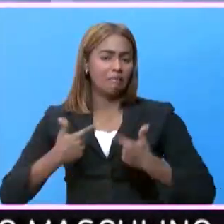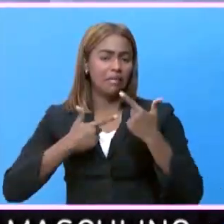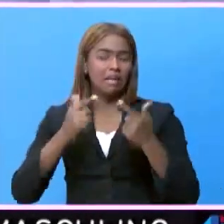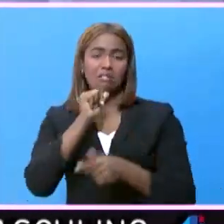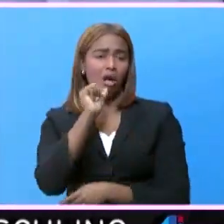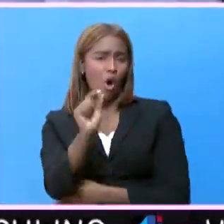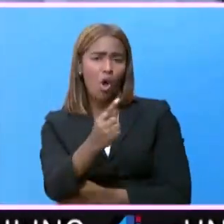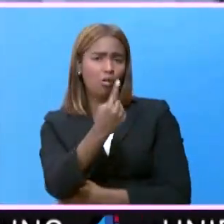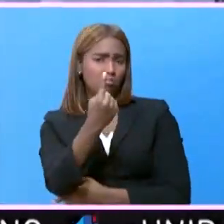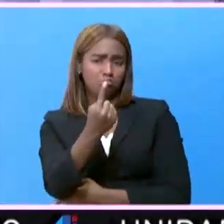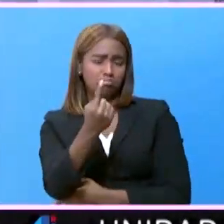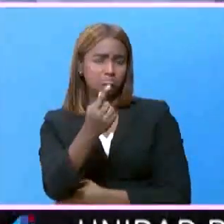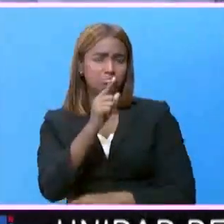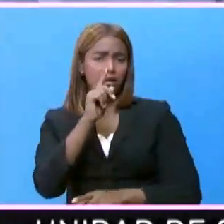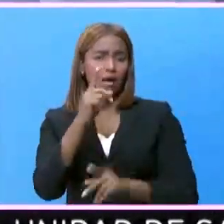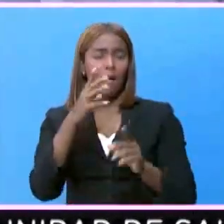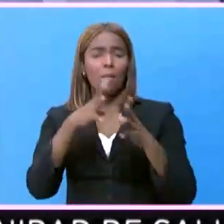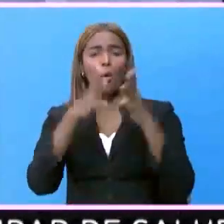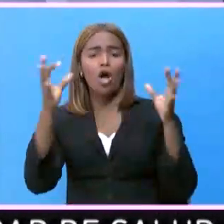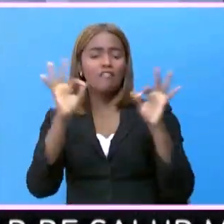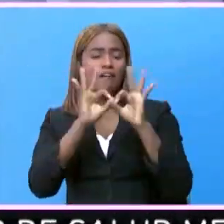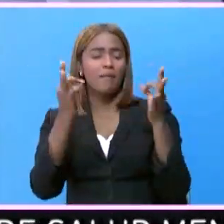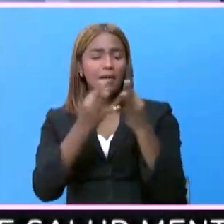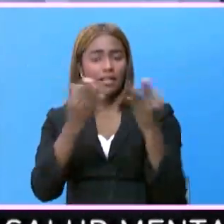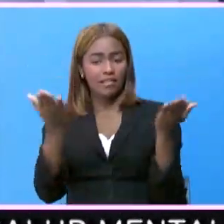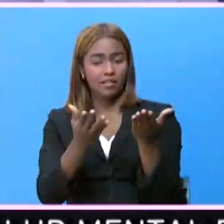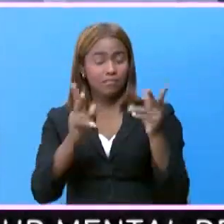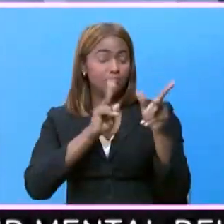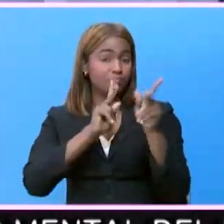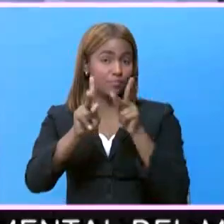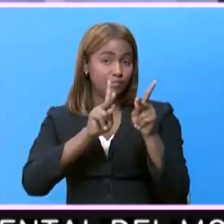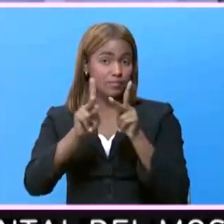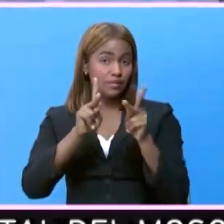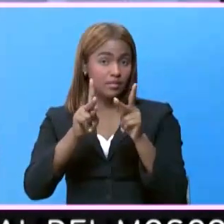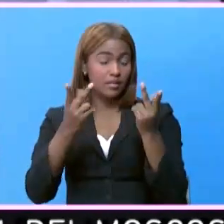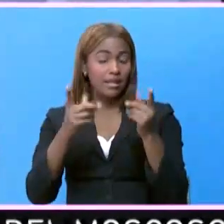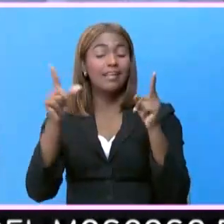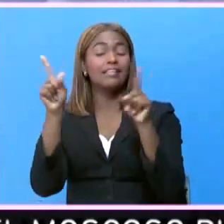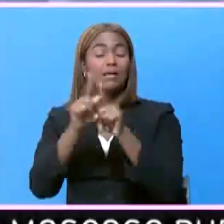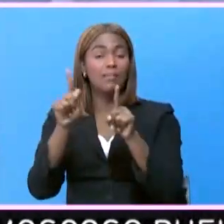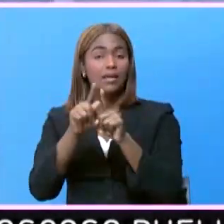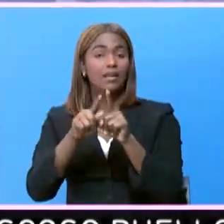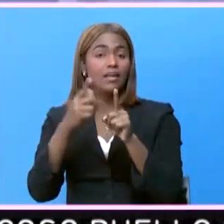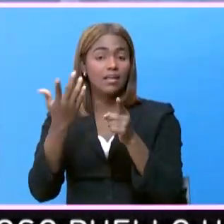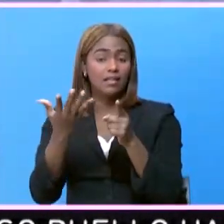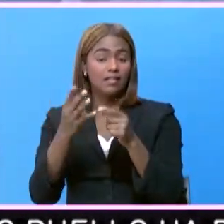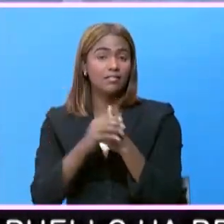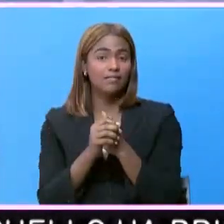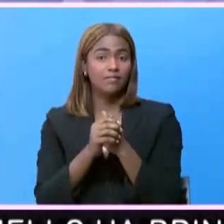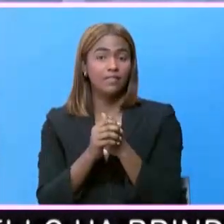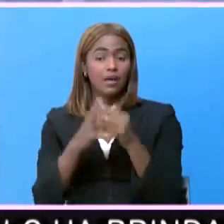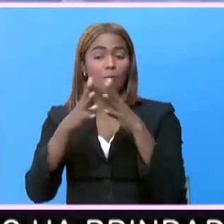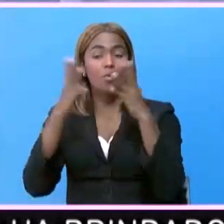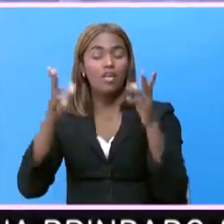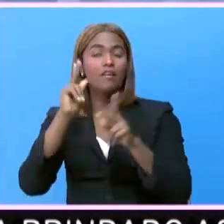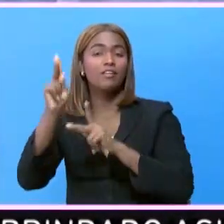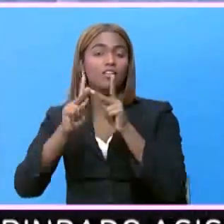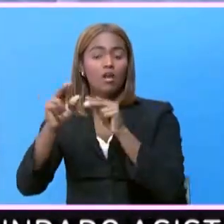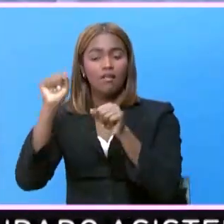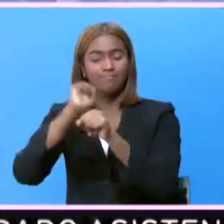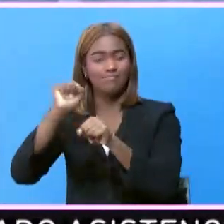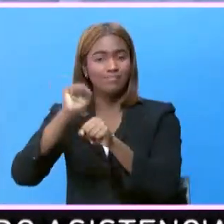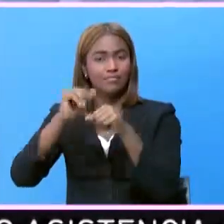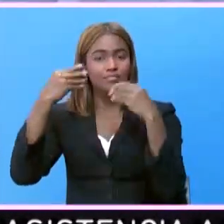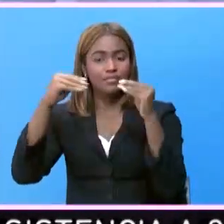solamente cientos de familias de aquí de Puerto Plata, sino también cientos de productores